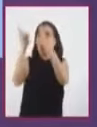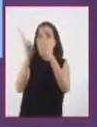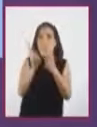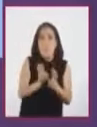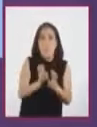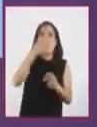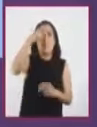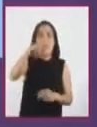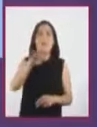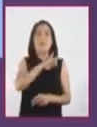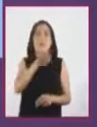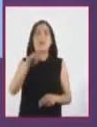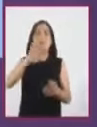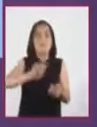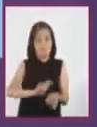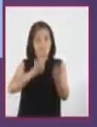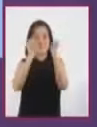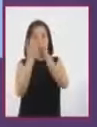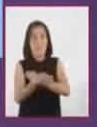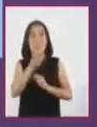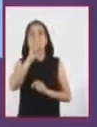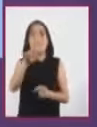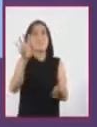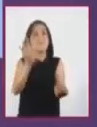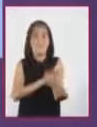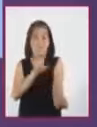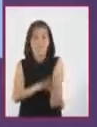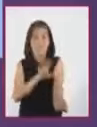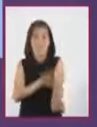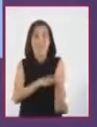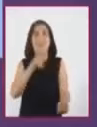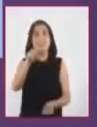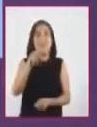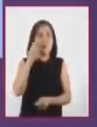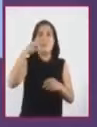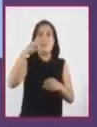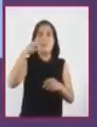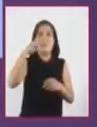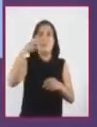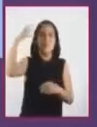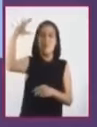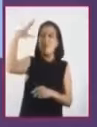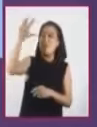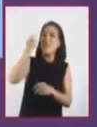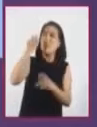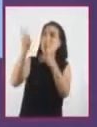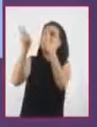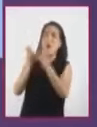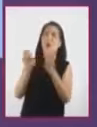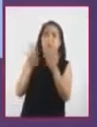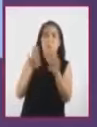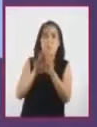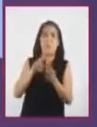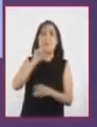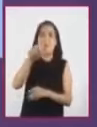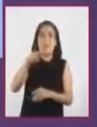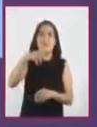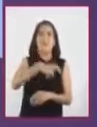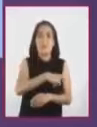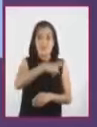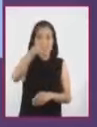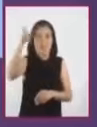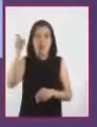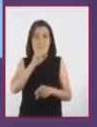para utilizar su transformación en electricidad. Las celdas fotovoltaicas fueron utilizadas en la primera nave